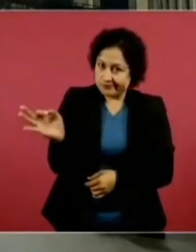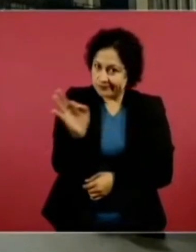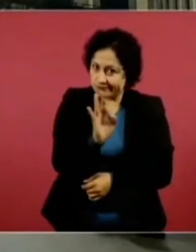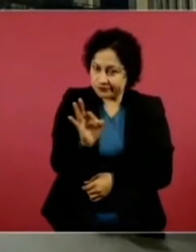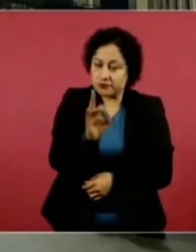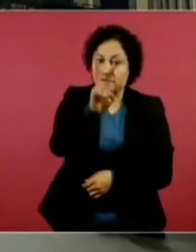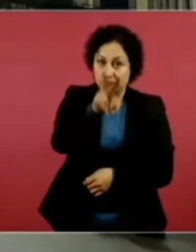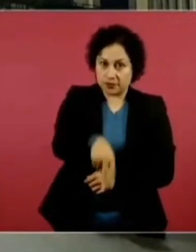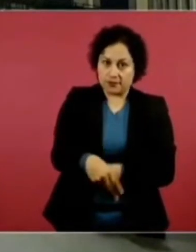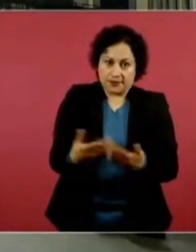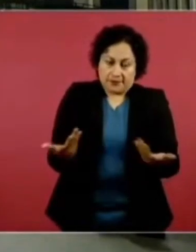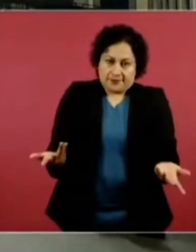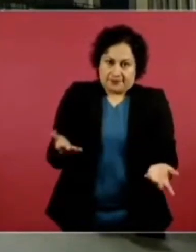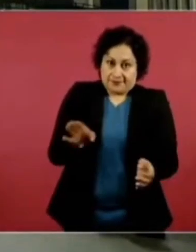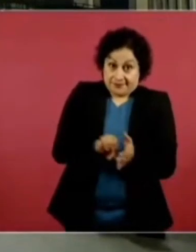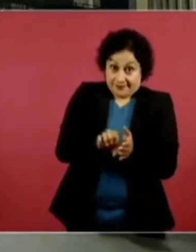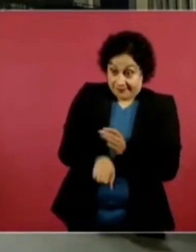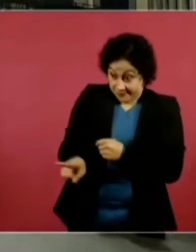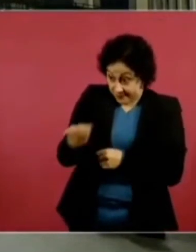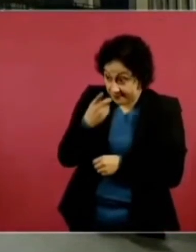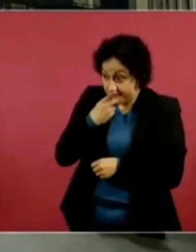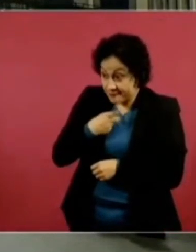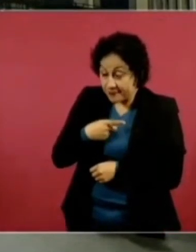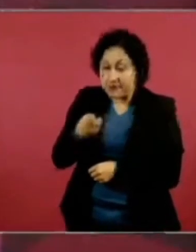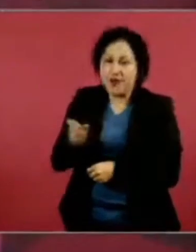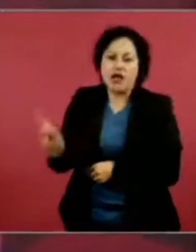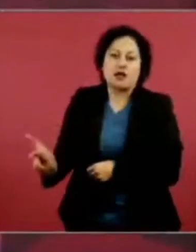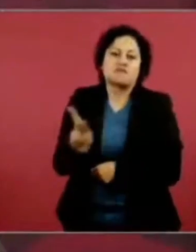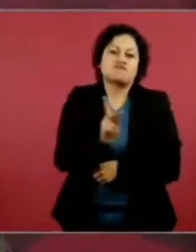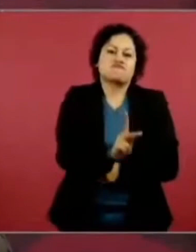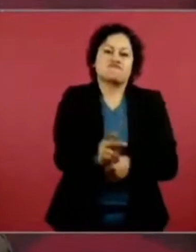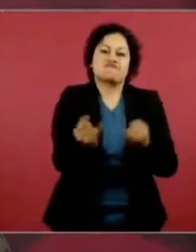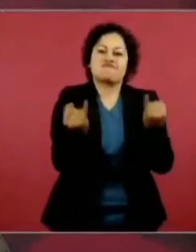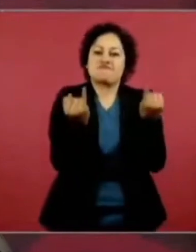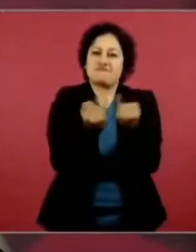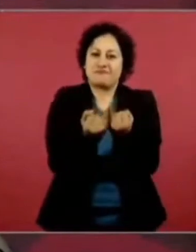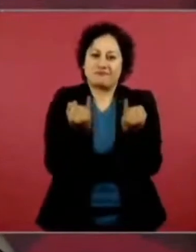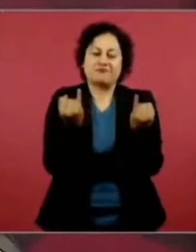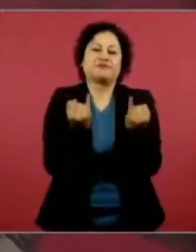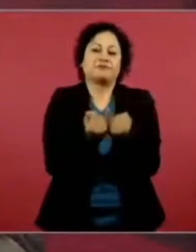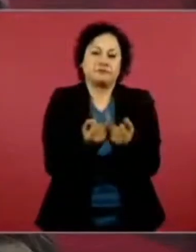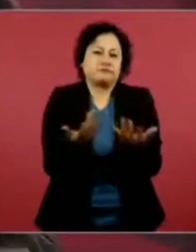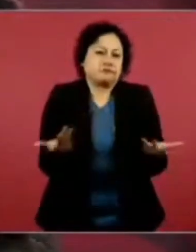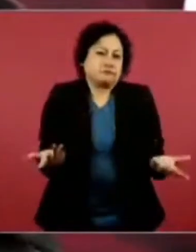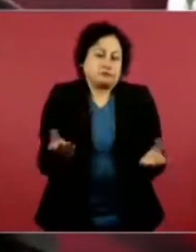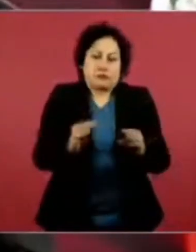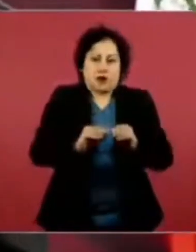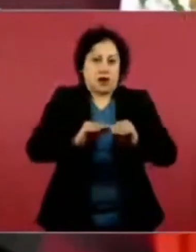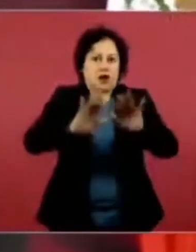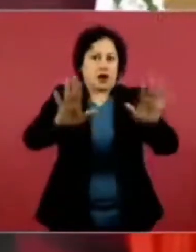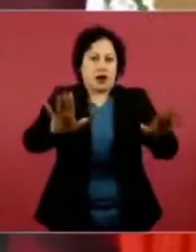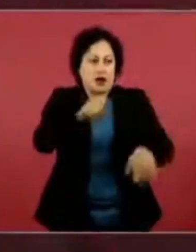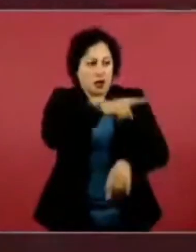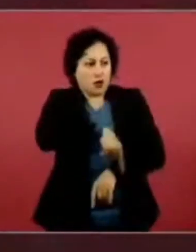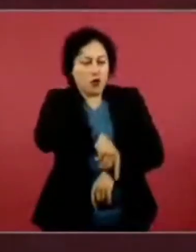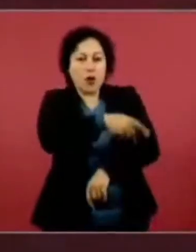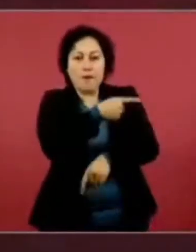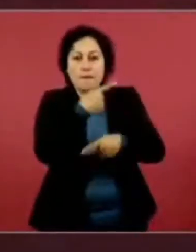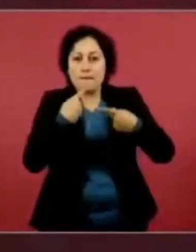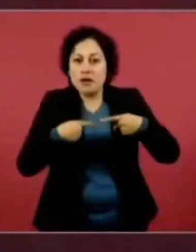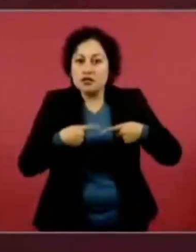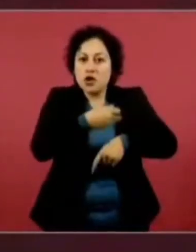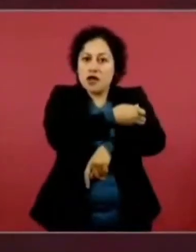Entonces, sí se tiene que proteger a la gente. Hay un derecho de posición adquirido.